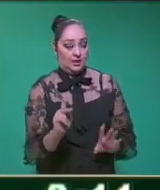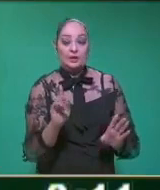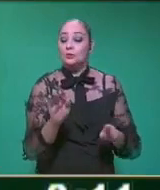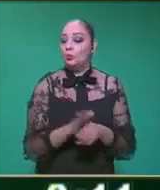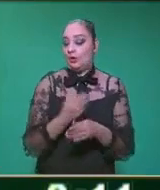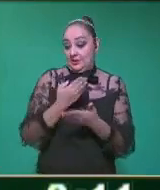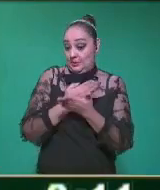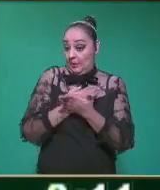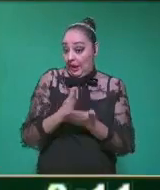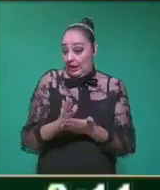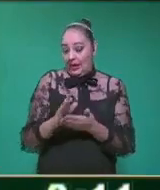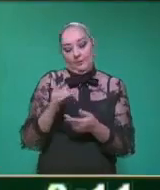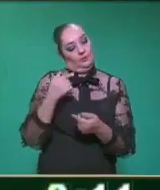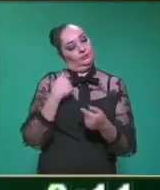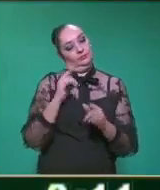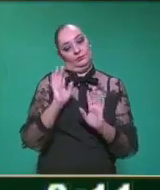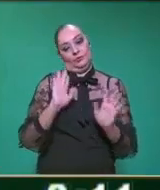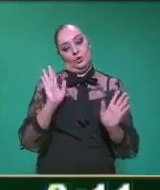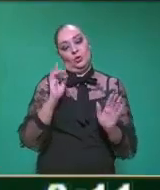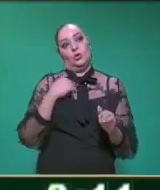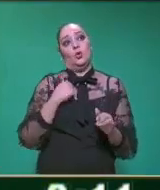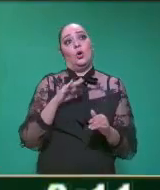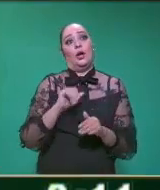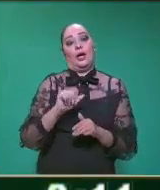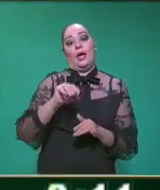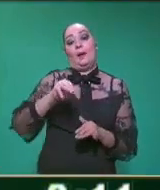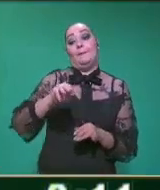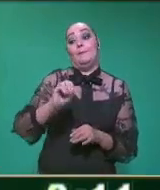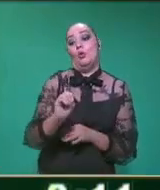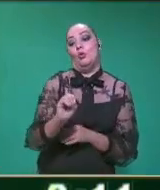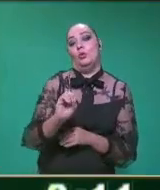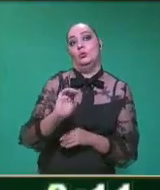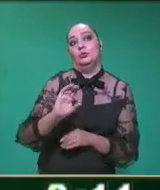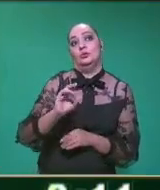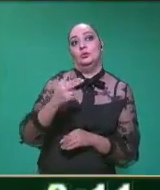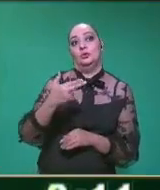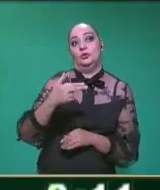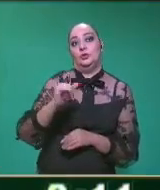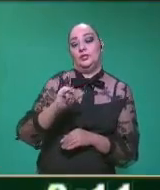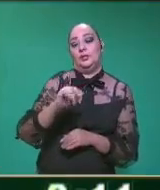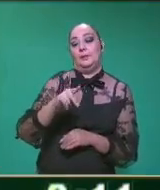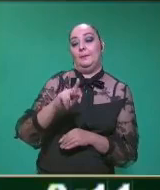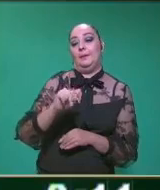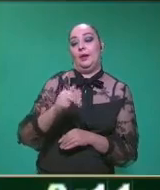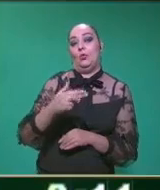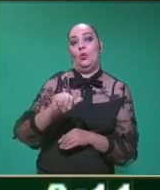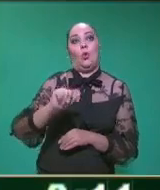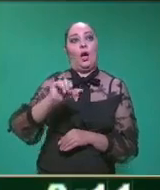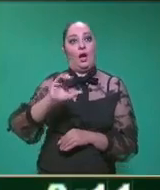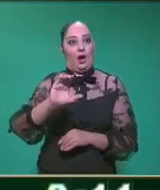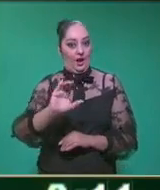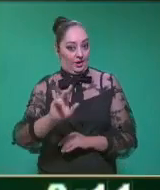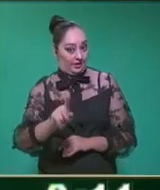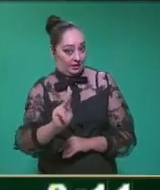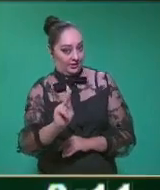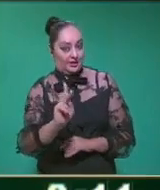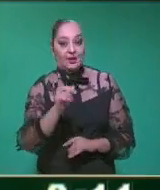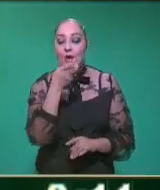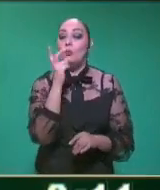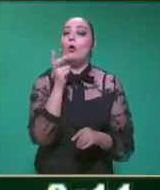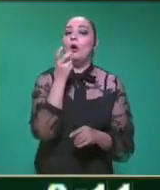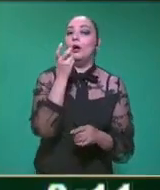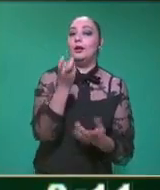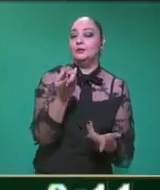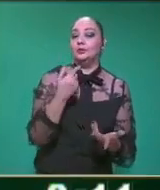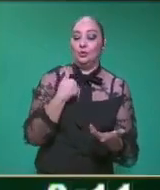Chi... Pa... Ay. Es que en náhuatl no sé escribir. Yo escribo en lengua ténica. Muy bien, acá por eso tengo mi